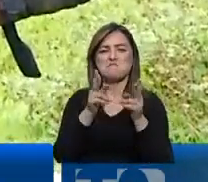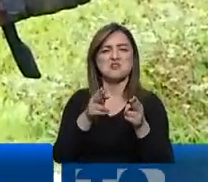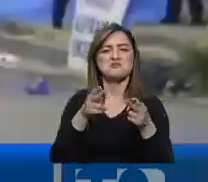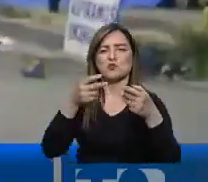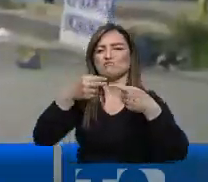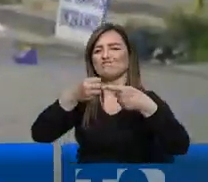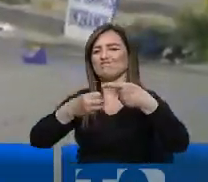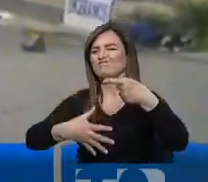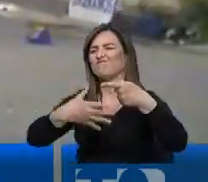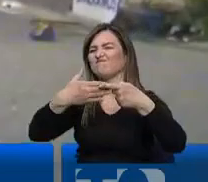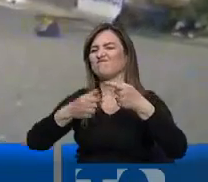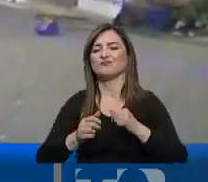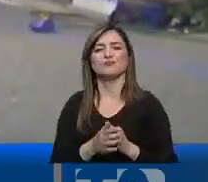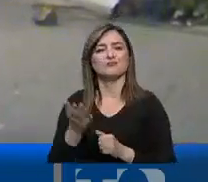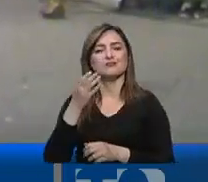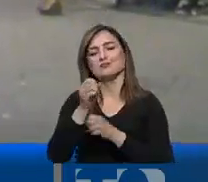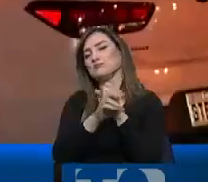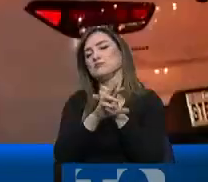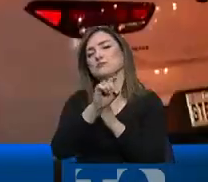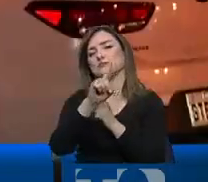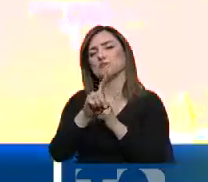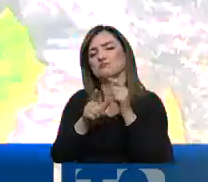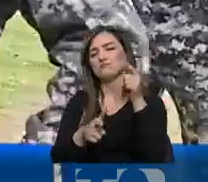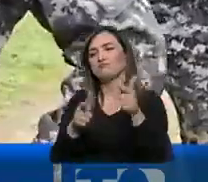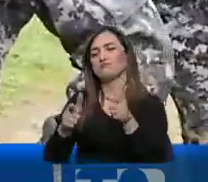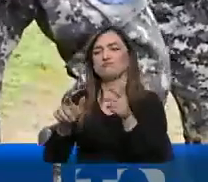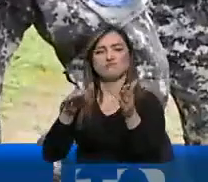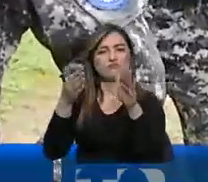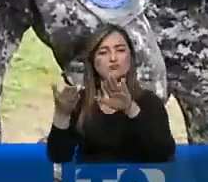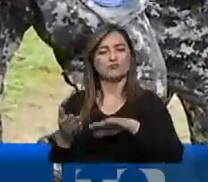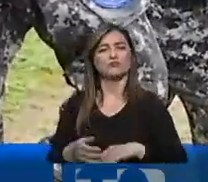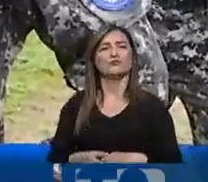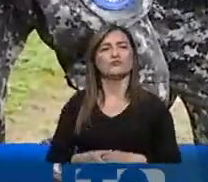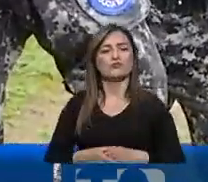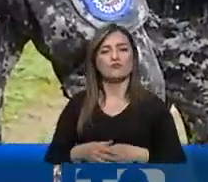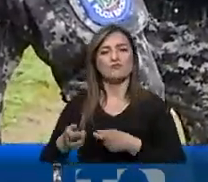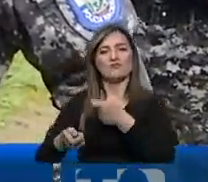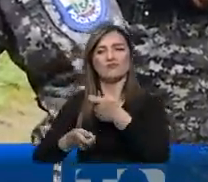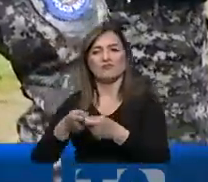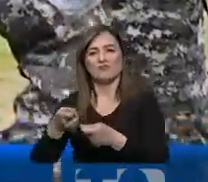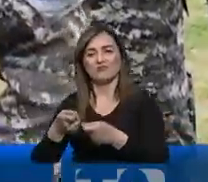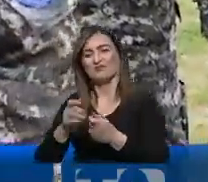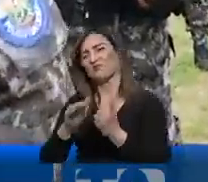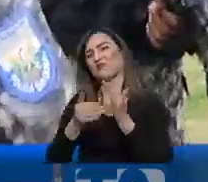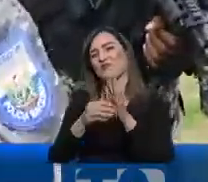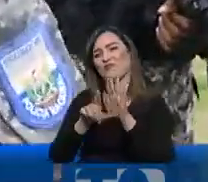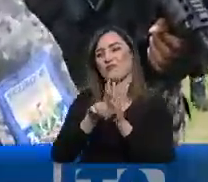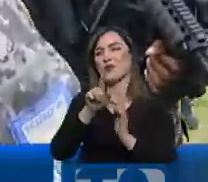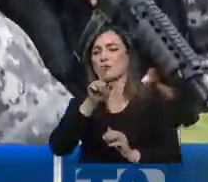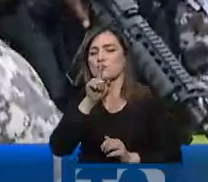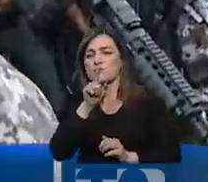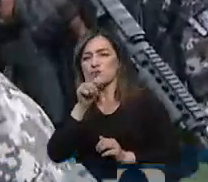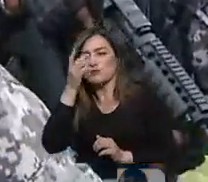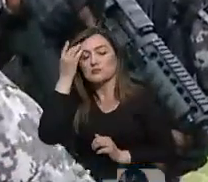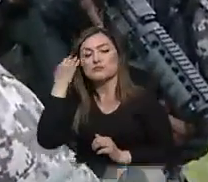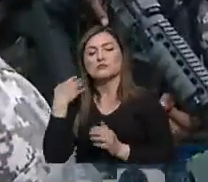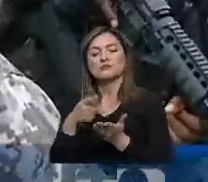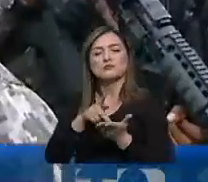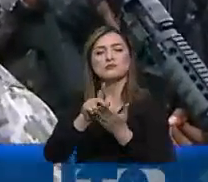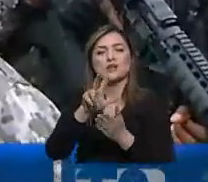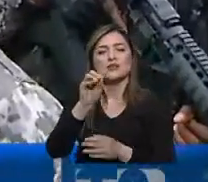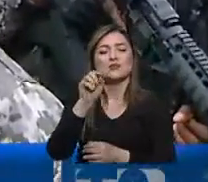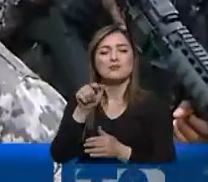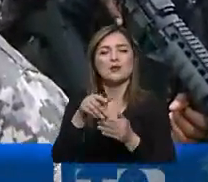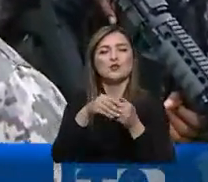características, con las que en 2021 ejecutaron una serie de muertes violentas. En el mercado ilegal, estas organizaciones pagan hasta por cada arma hasta